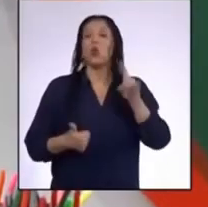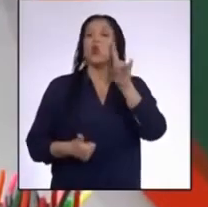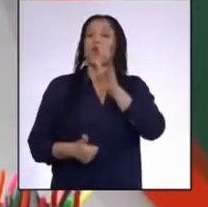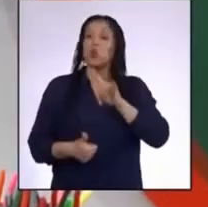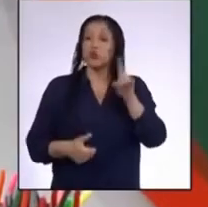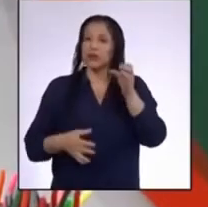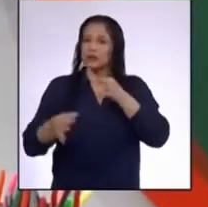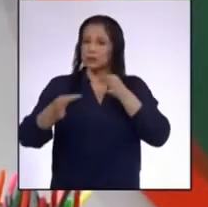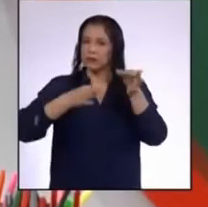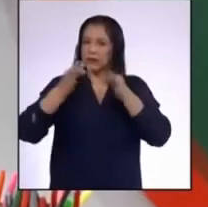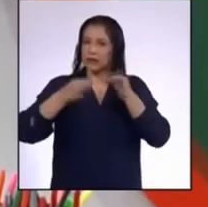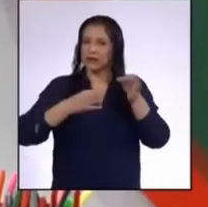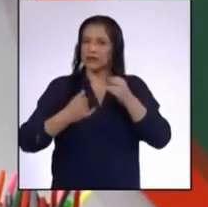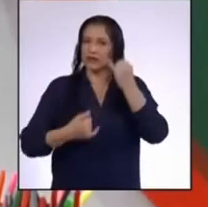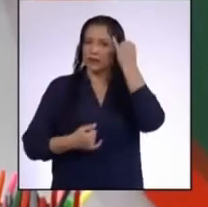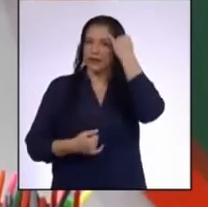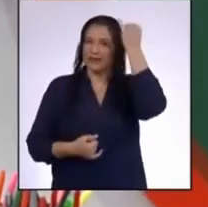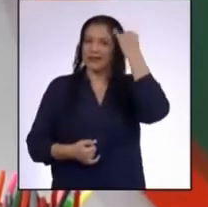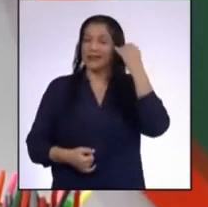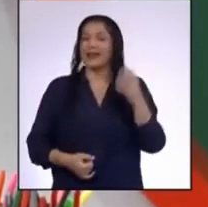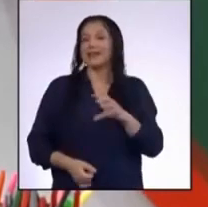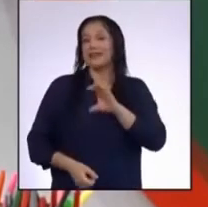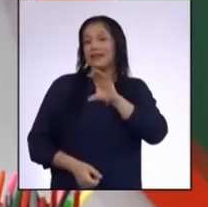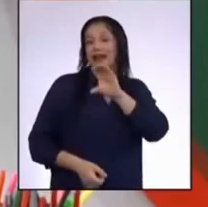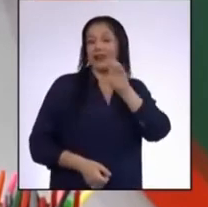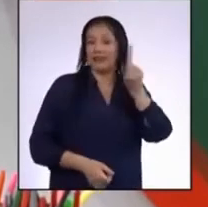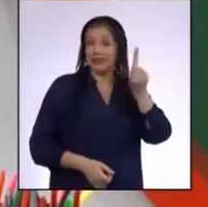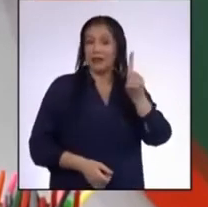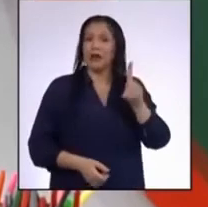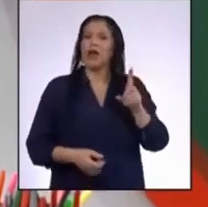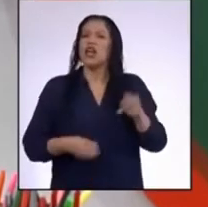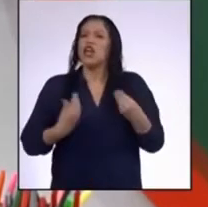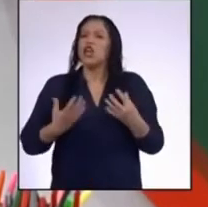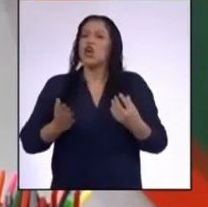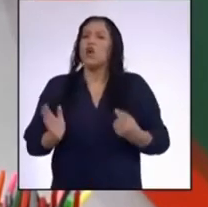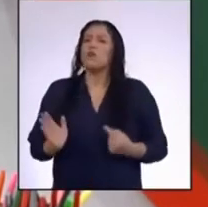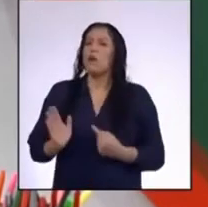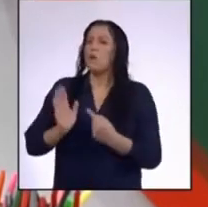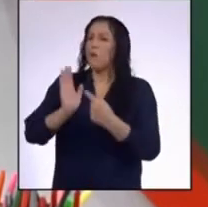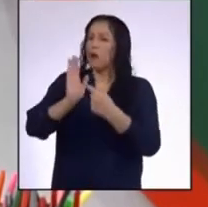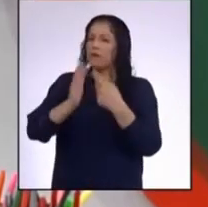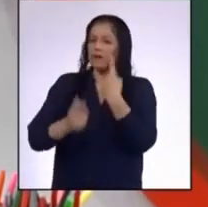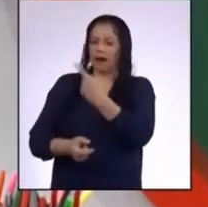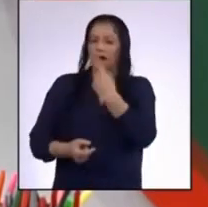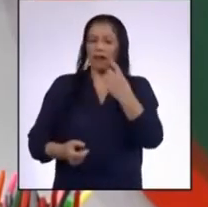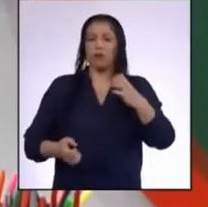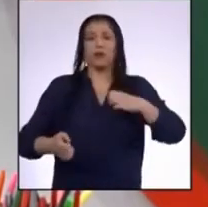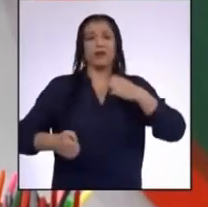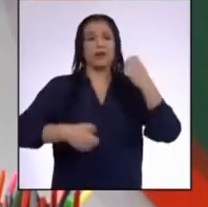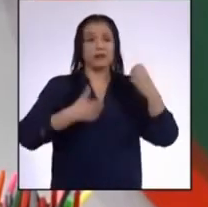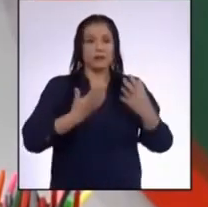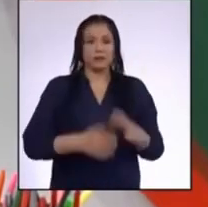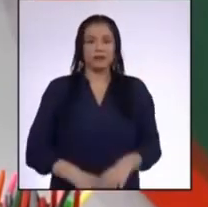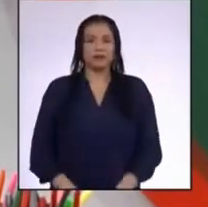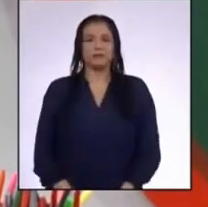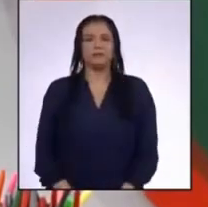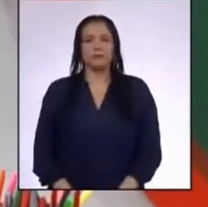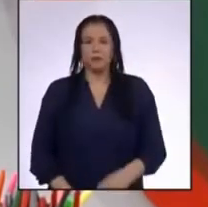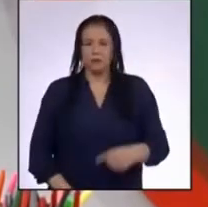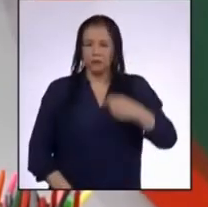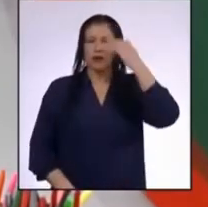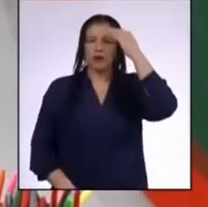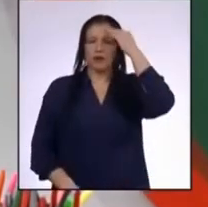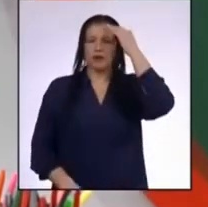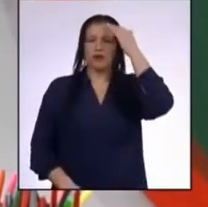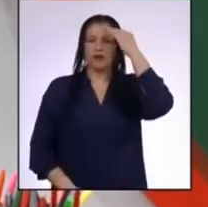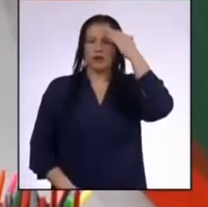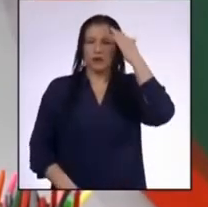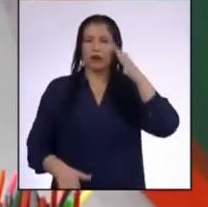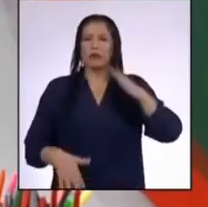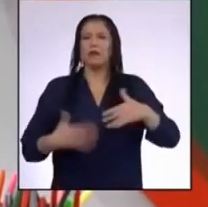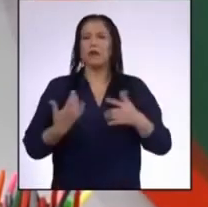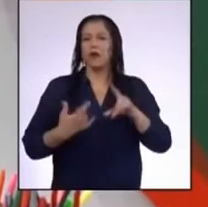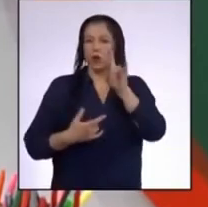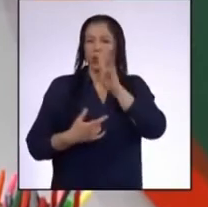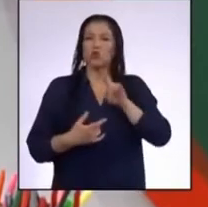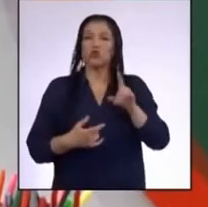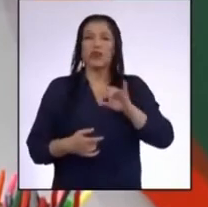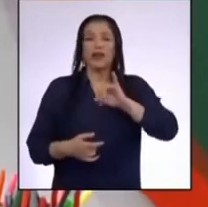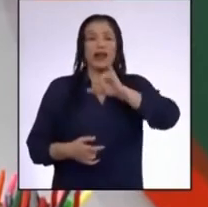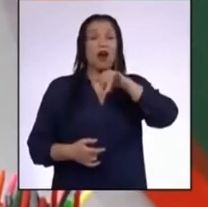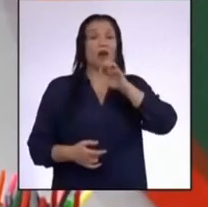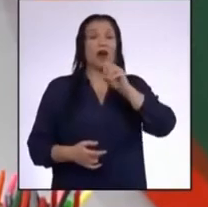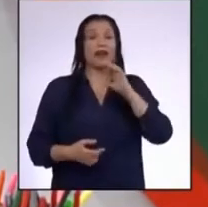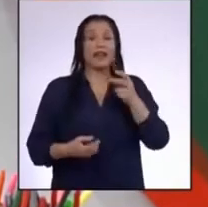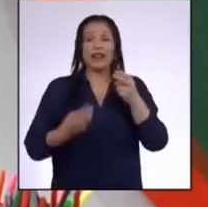explicación sobre las ideas de Darwin Y la forma en que expresa lo que son cada una de las emociones Estoy seguro de que le va a servir a Joaquín,